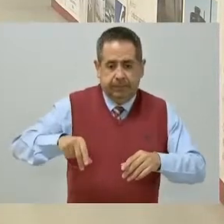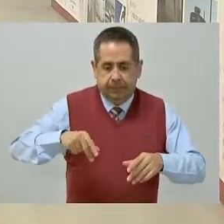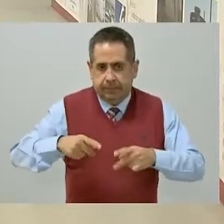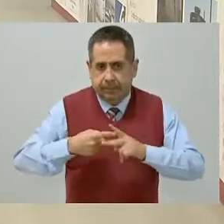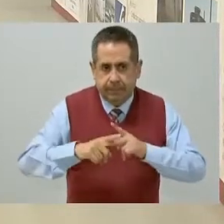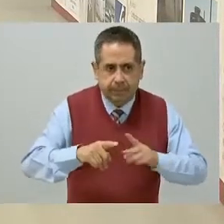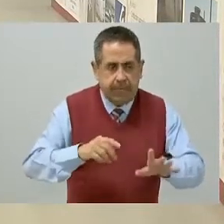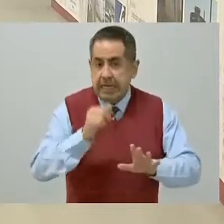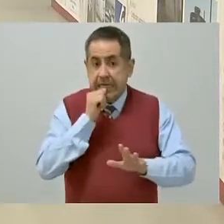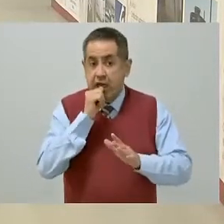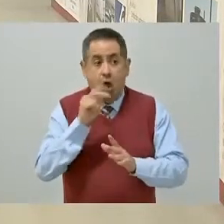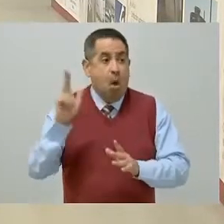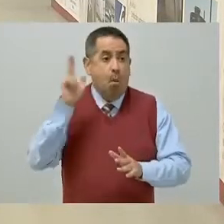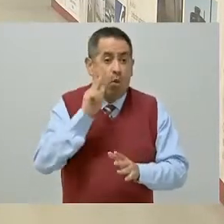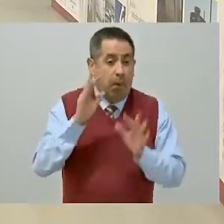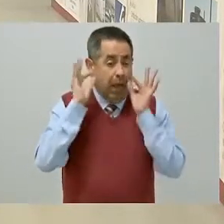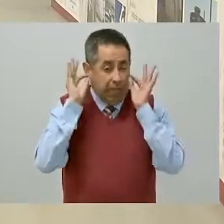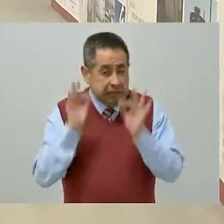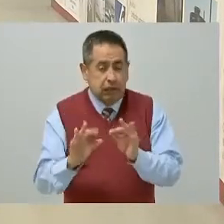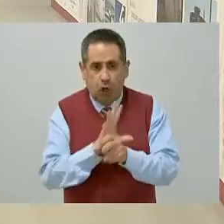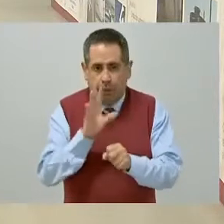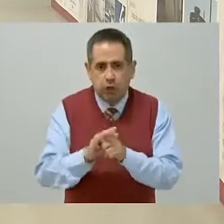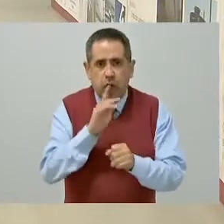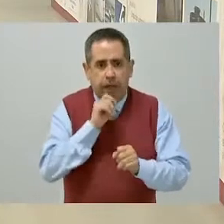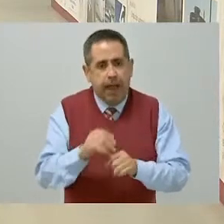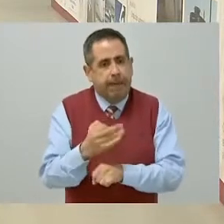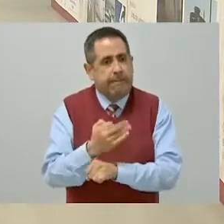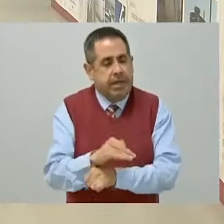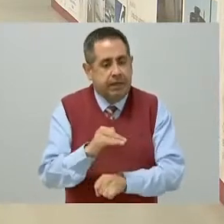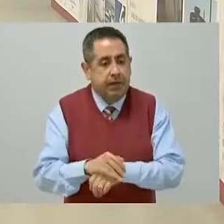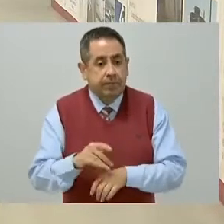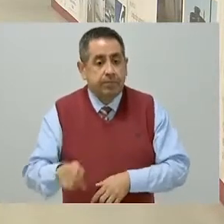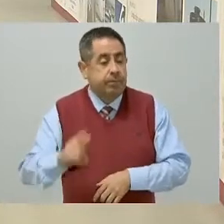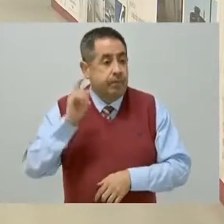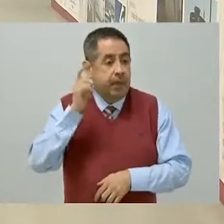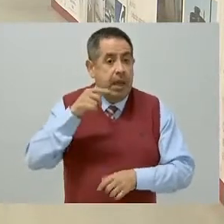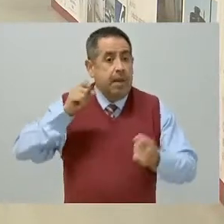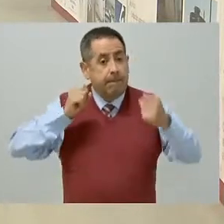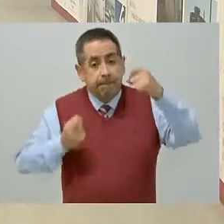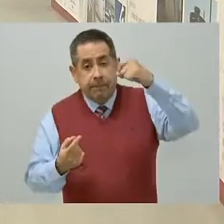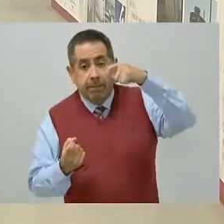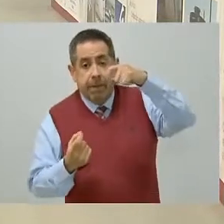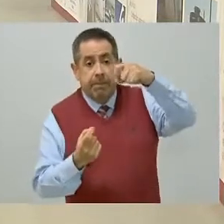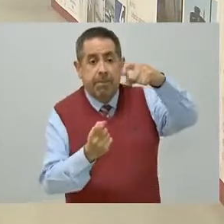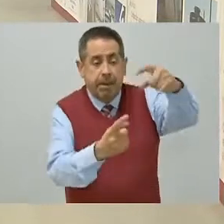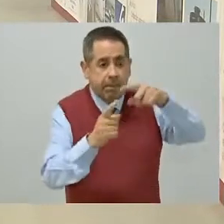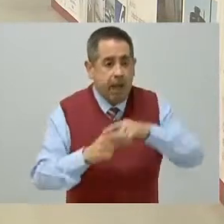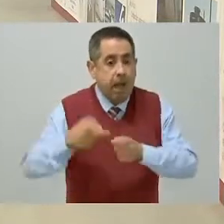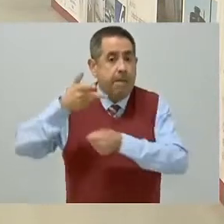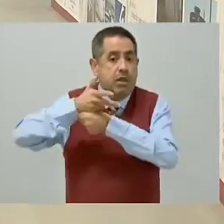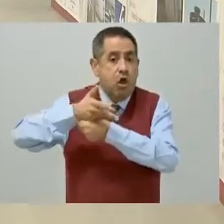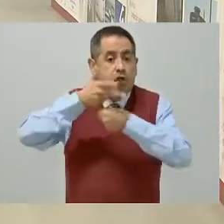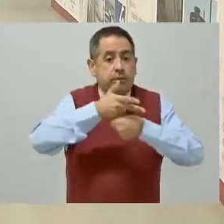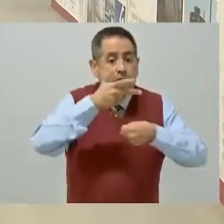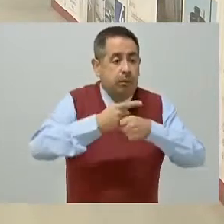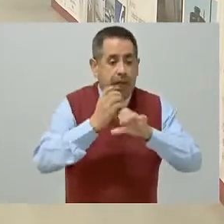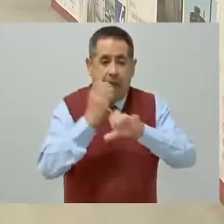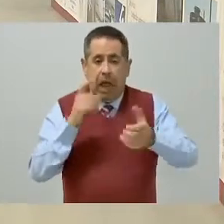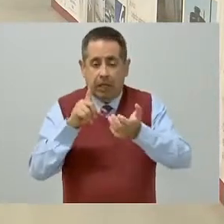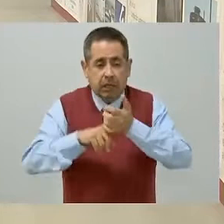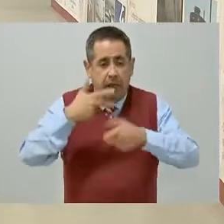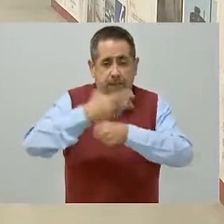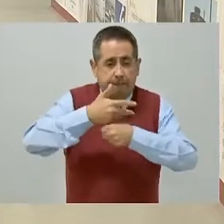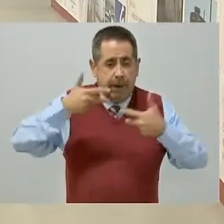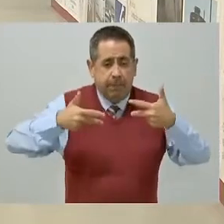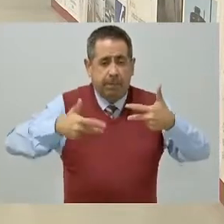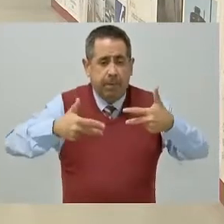protocolo de pruebas de los equipos. Tienen comunicación inalámbrica, videovigilancia en vagones y cámaras alrededor